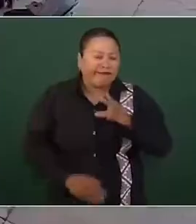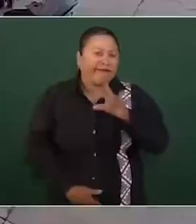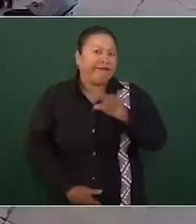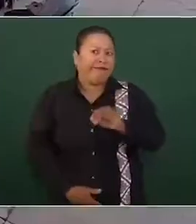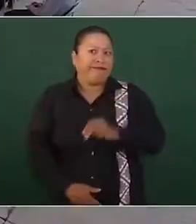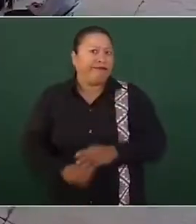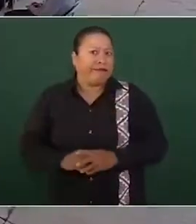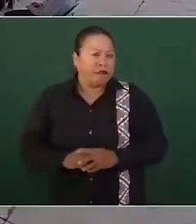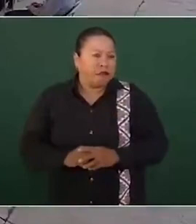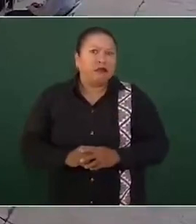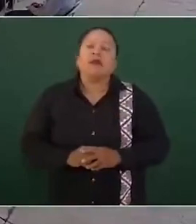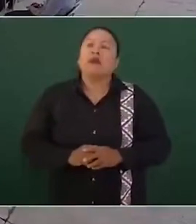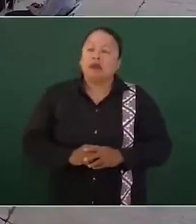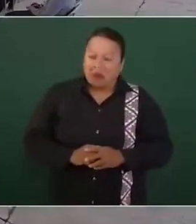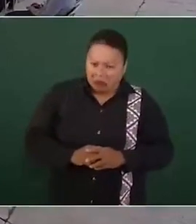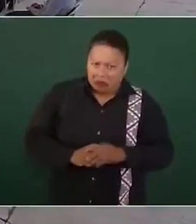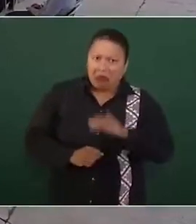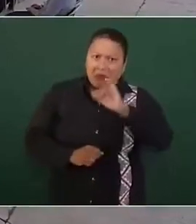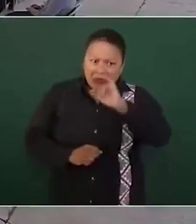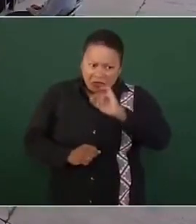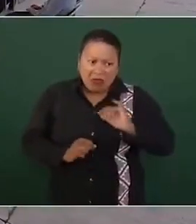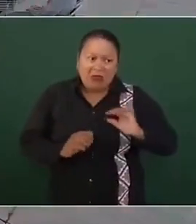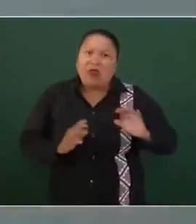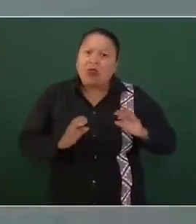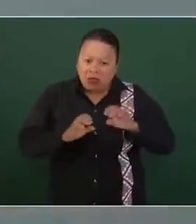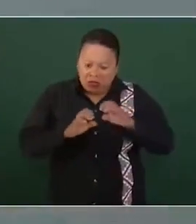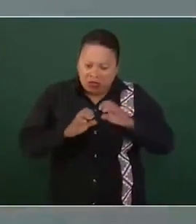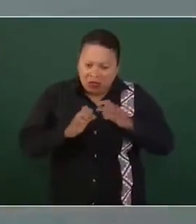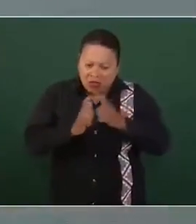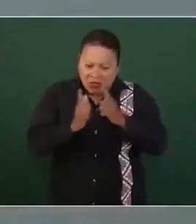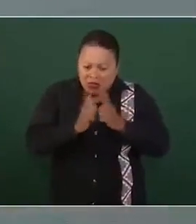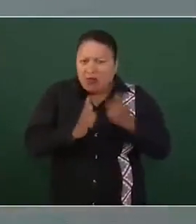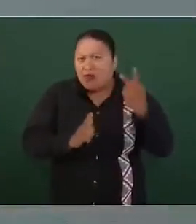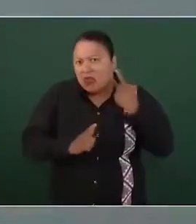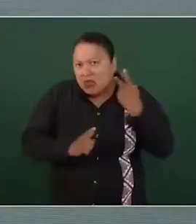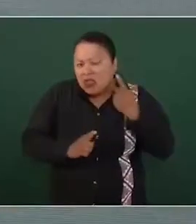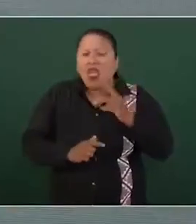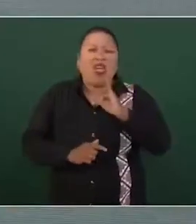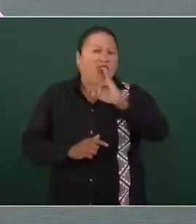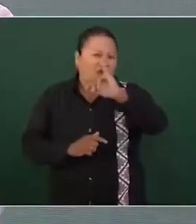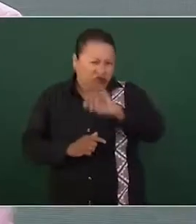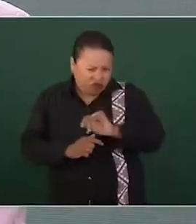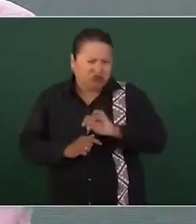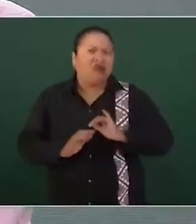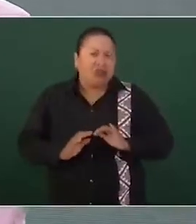Claro, simpatiza con nuestro movimiento, eso sí, eso se lo puedo garantizar.